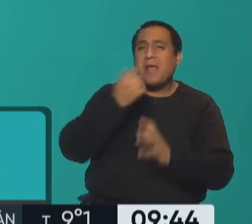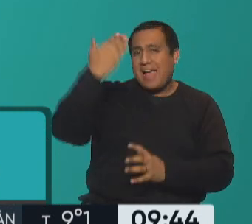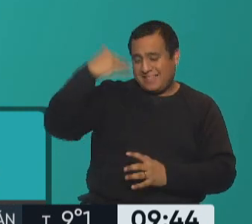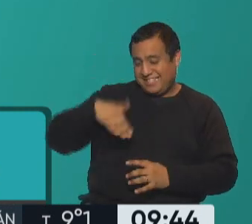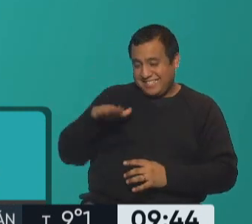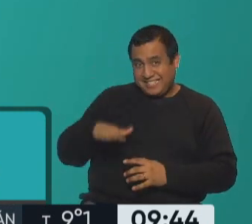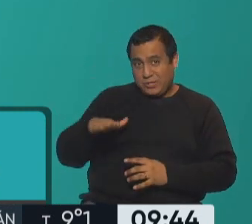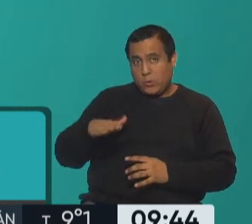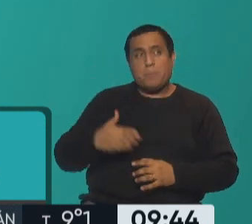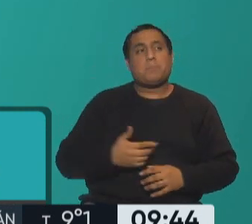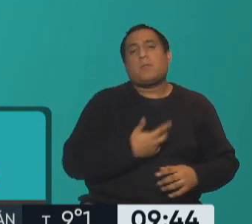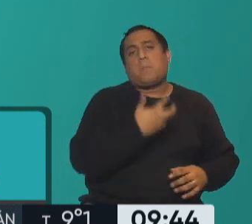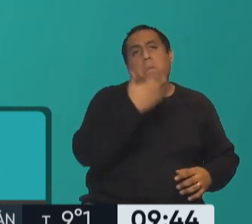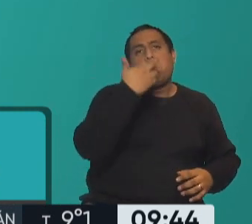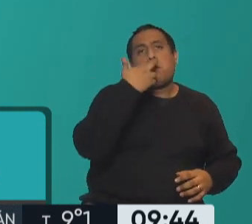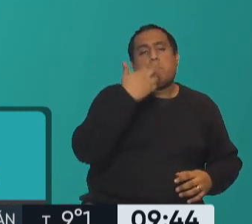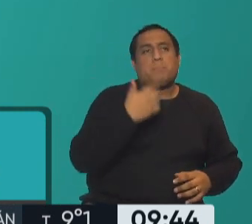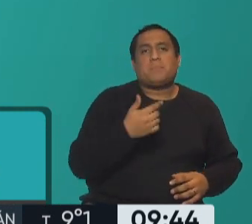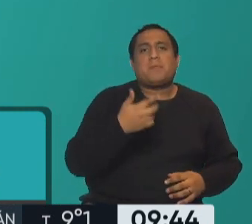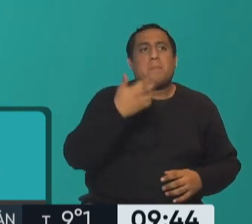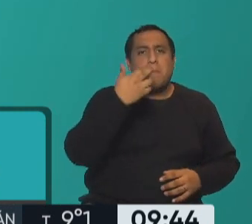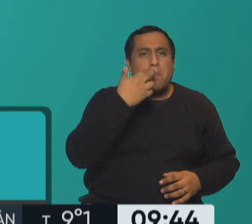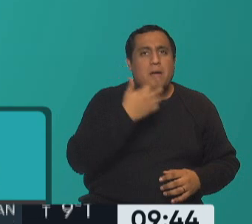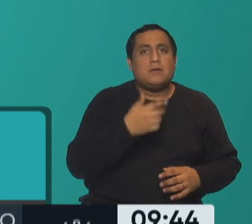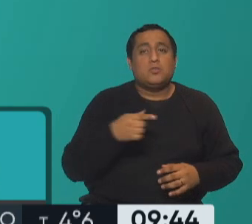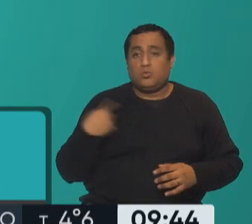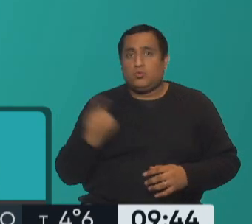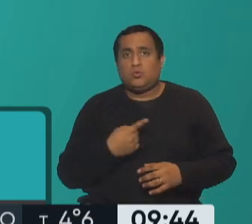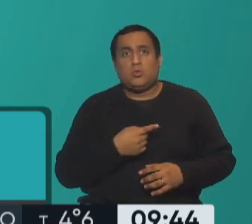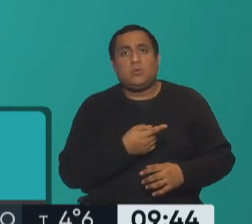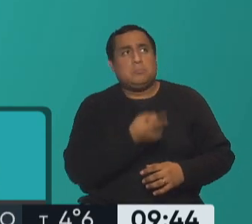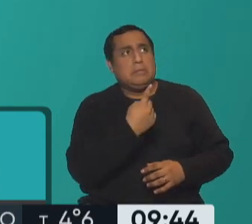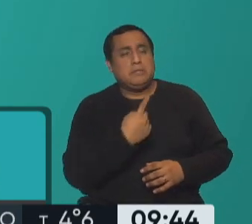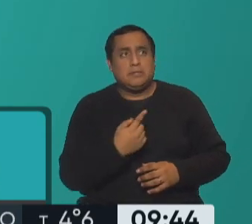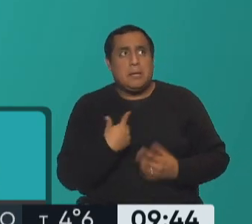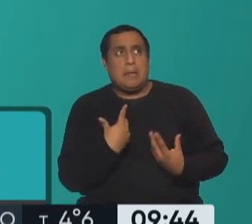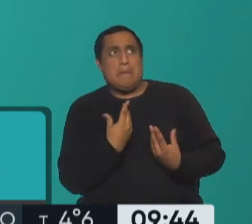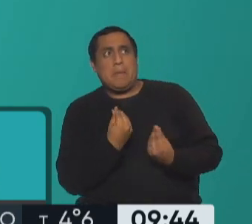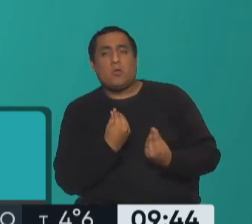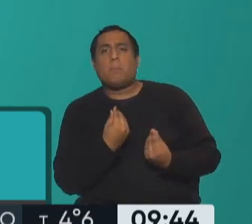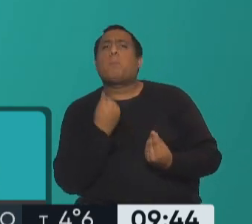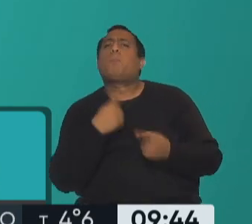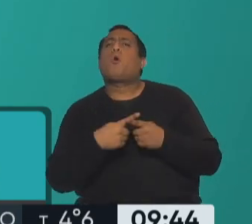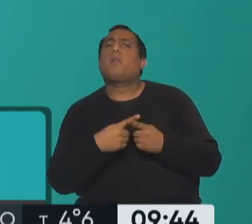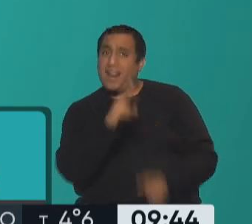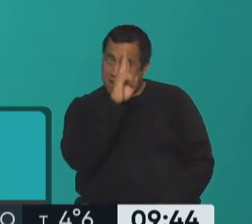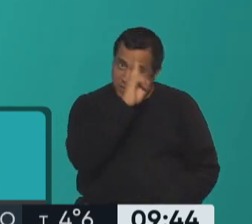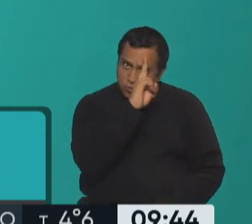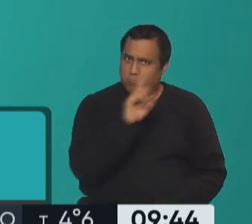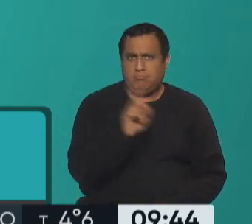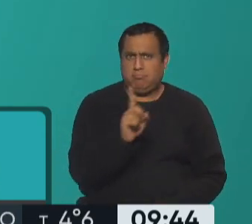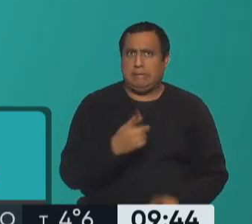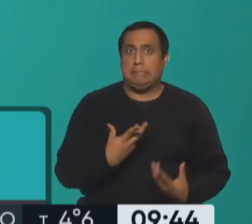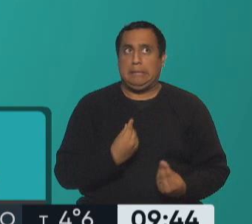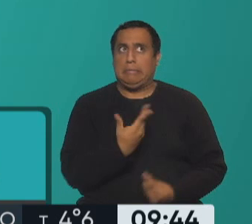nuestros papás se imponían por miedo. El respeto que les teníamos tenía más que ver con miedo que con verdadero respeto. Hoy sabemos que